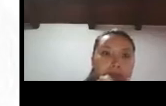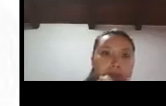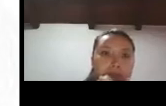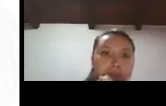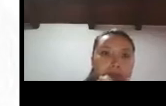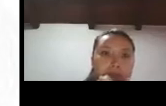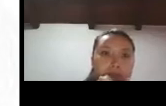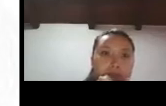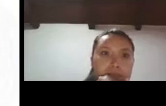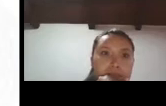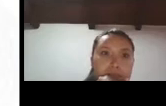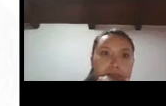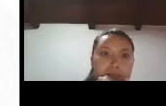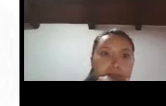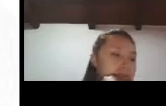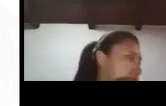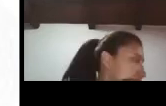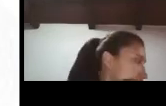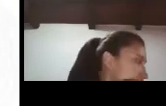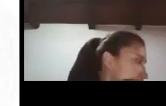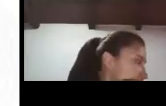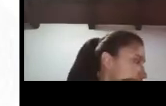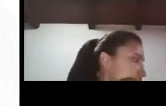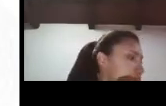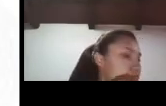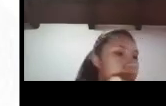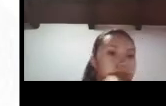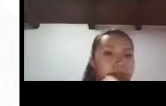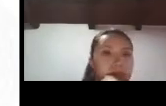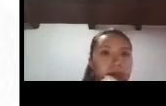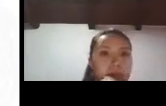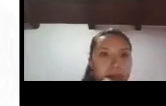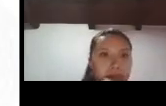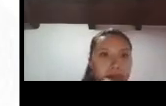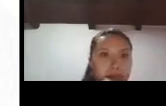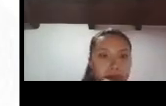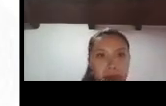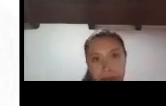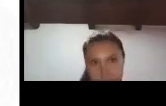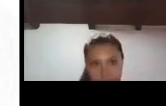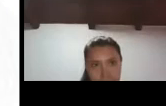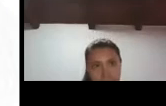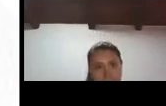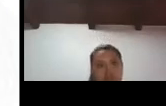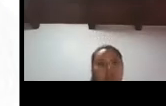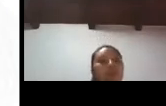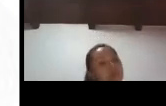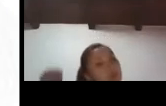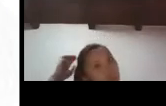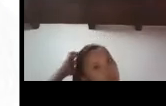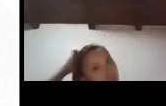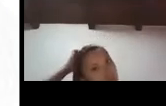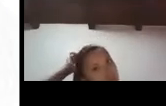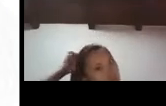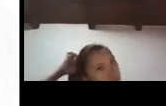trabajar en relación de dependencia, no es escalable. Es decir, que ganas el tiempo que vendes. No puedes ganar